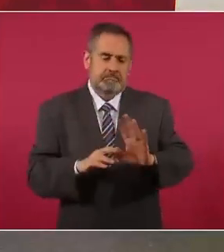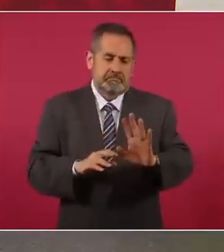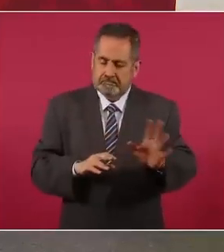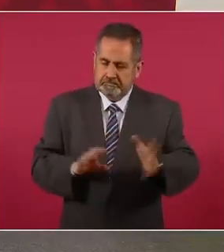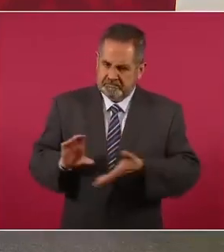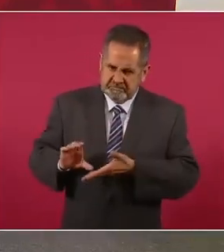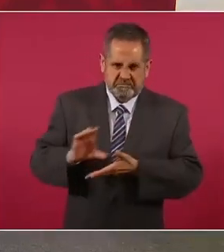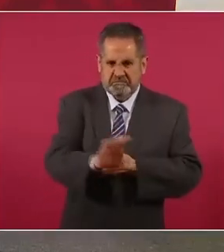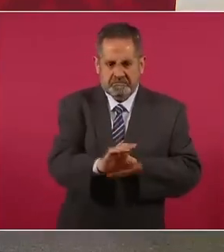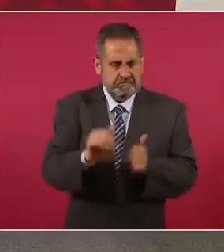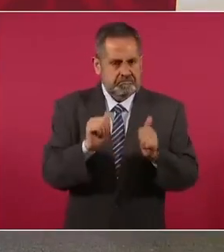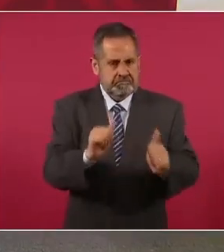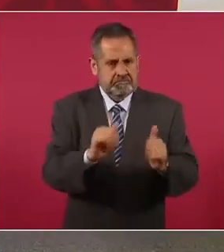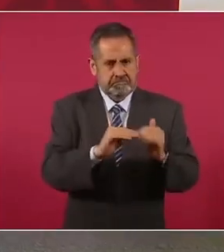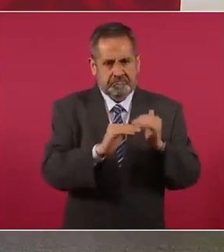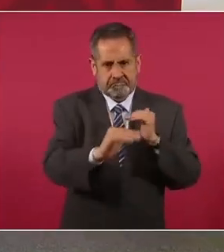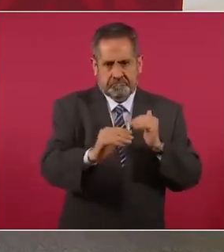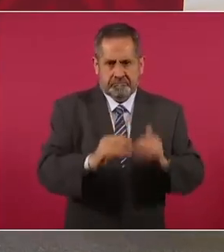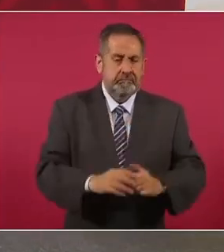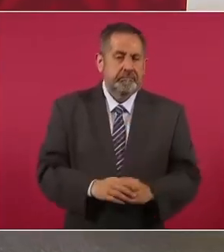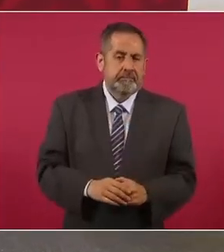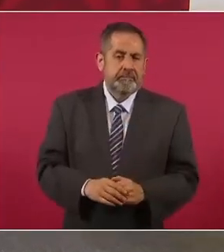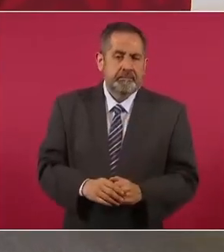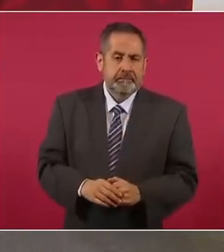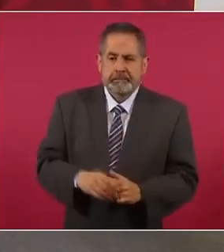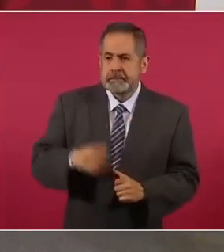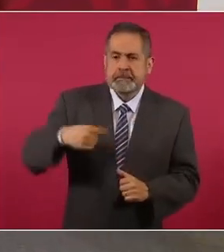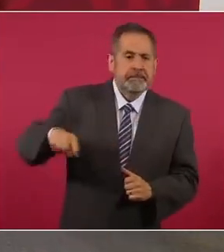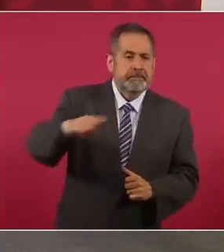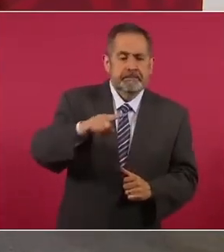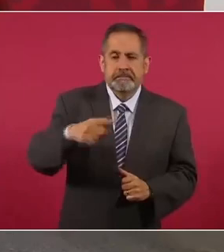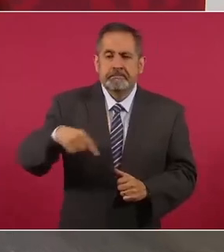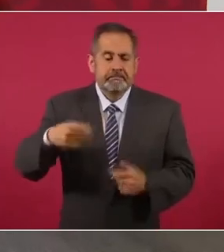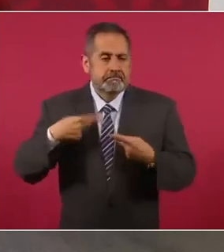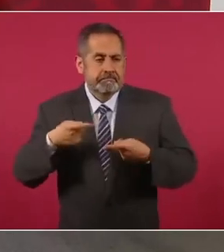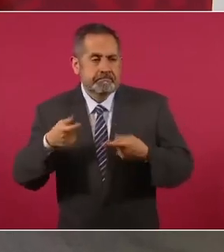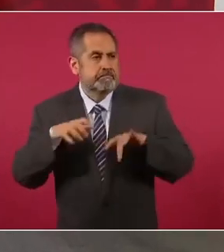y eso afecta a la economía popular.